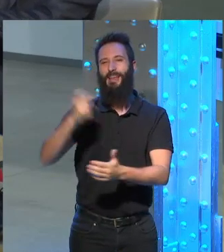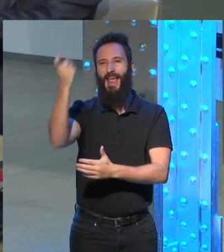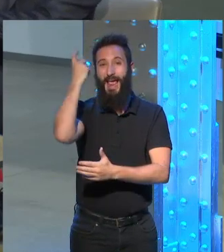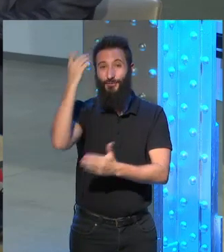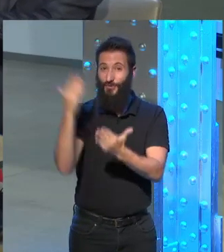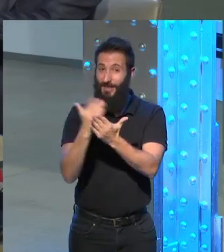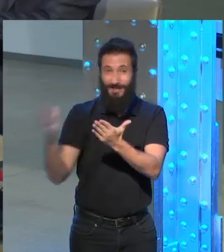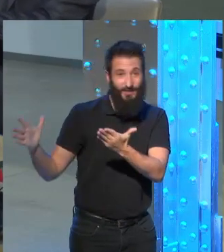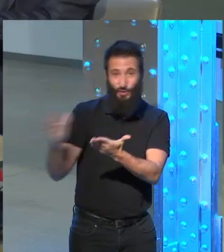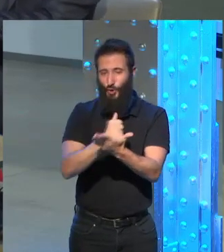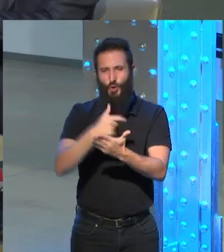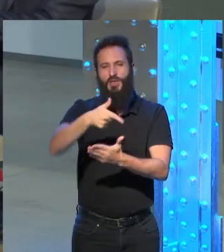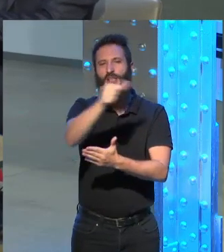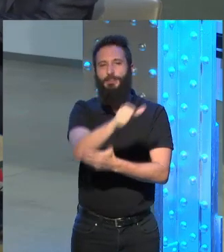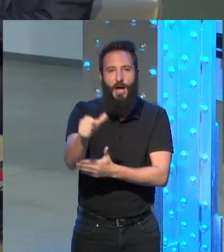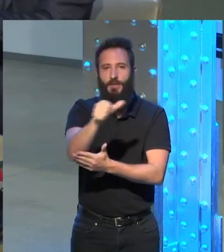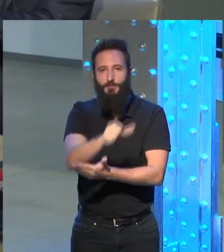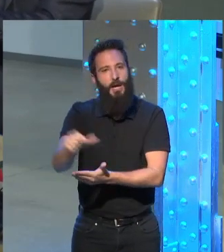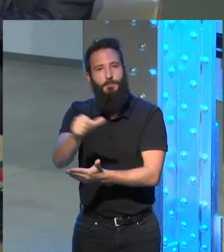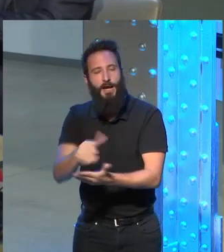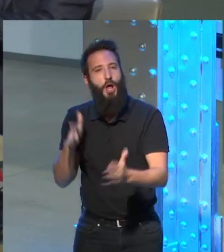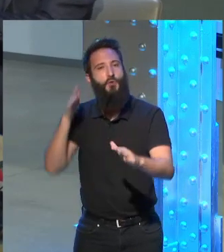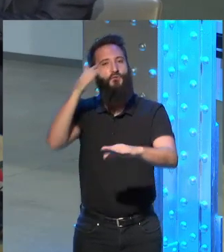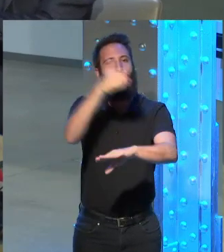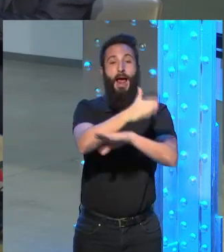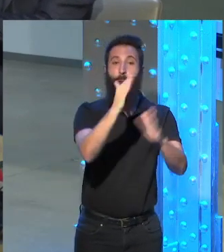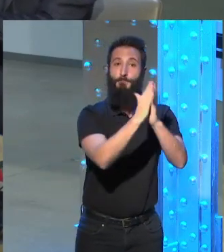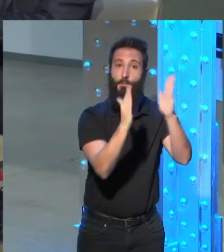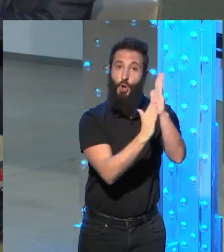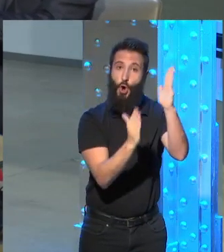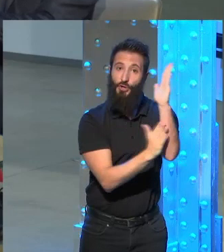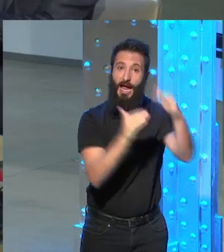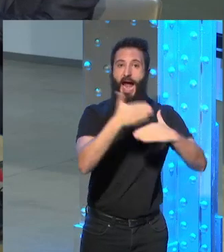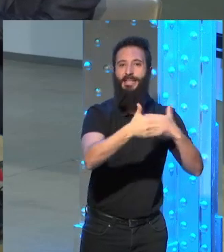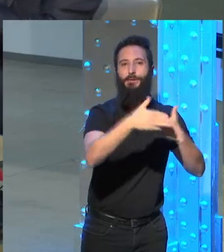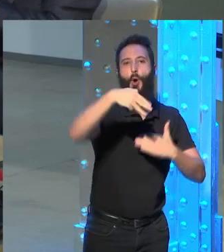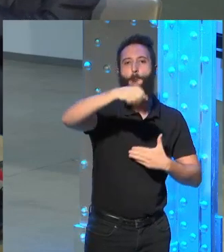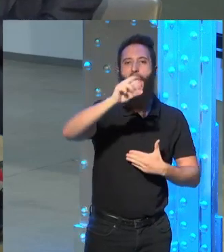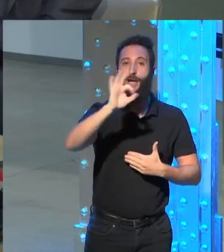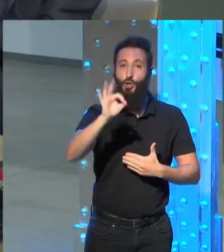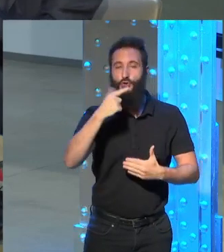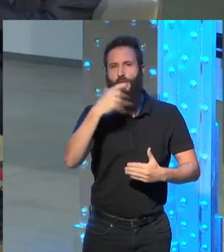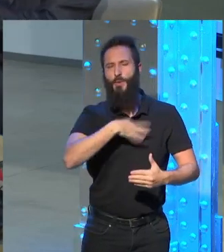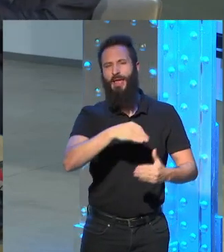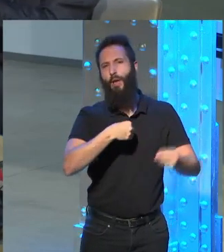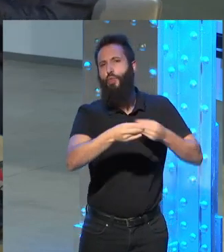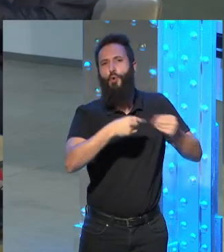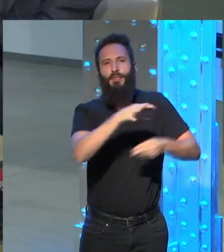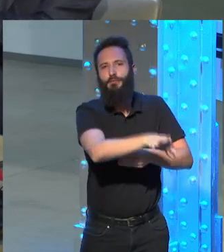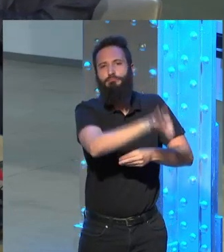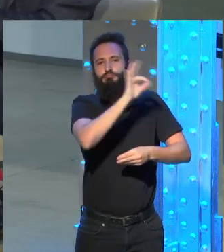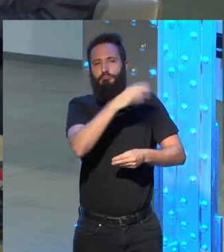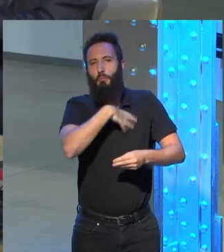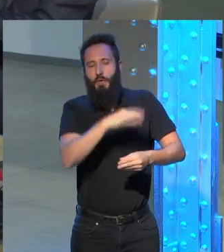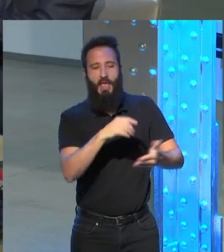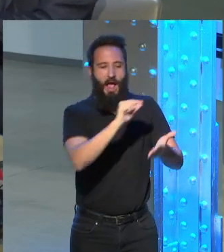fueran al archivo de Mario en la biblioteca y que seleccionaran un documento podía ser una carta podía ser una